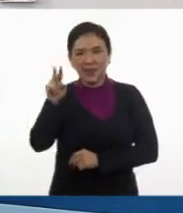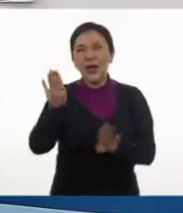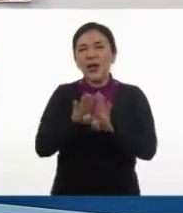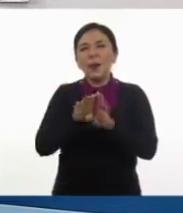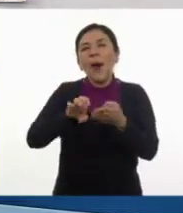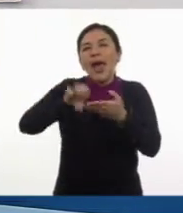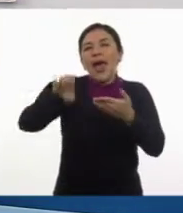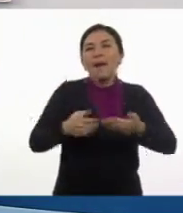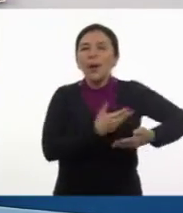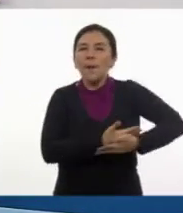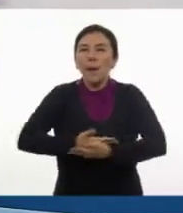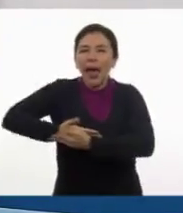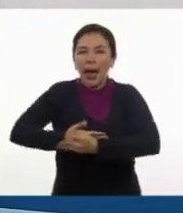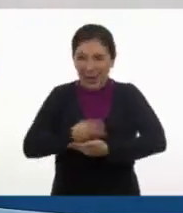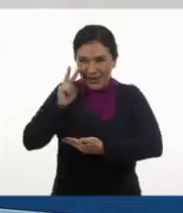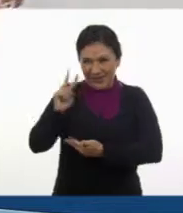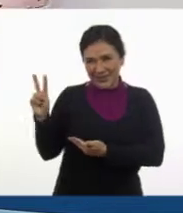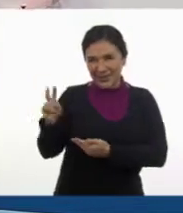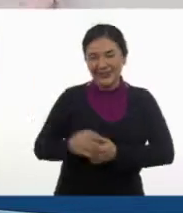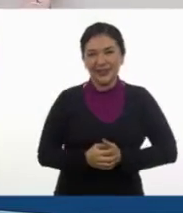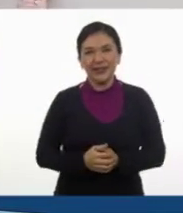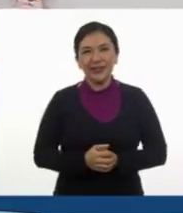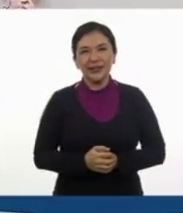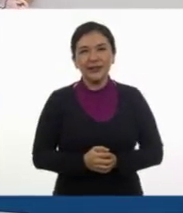para ejemplificar que había nacido su bebé.